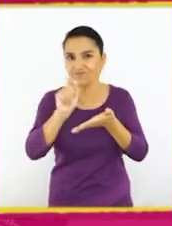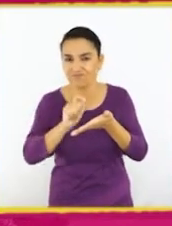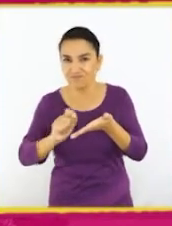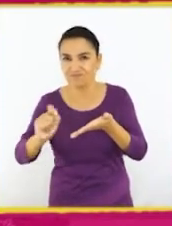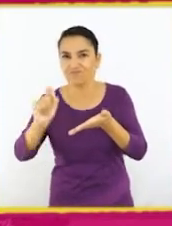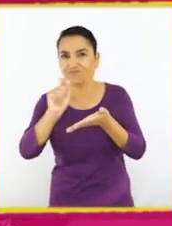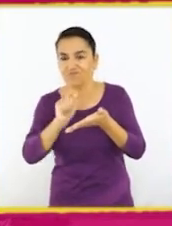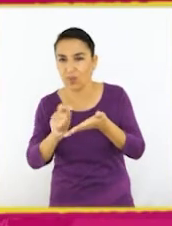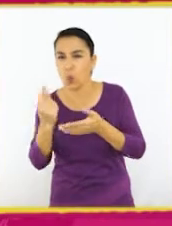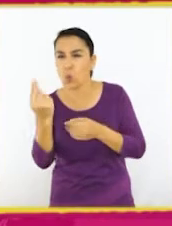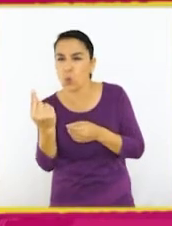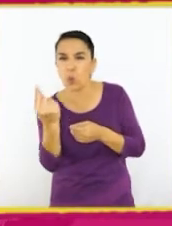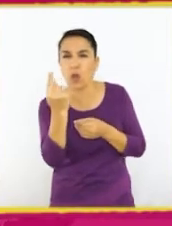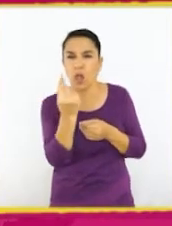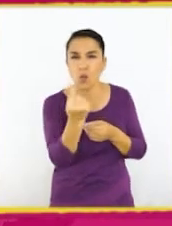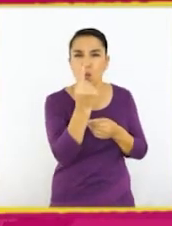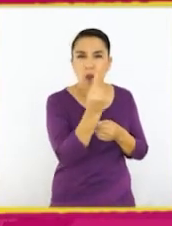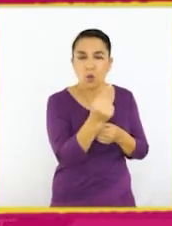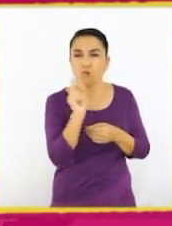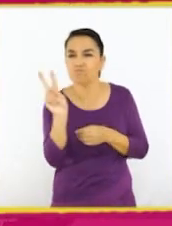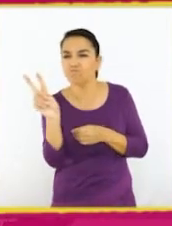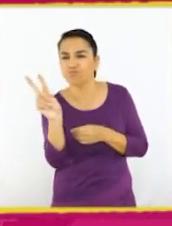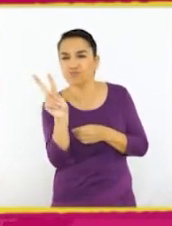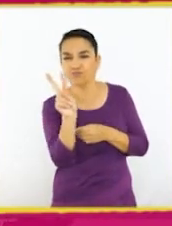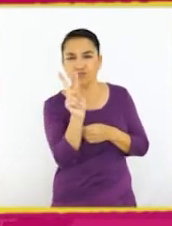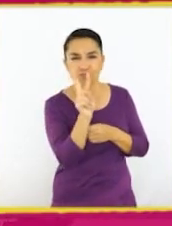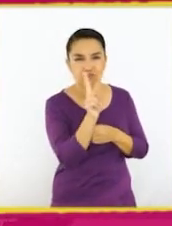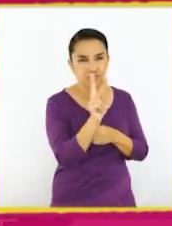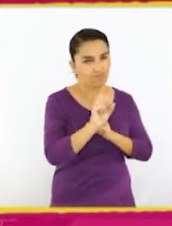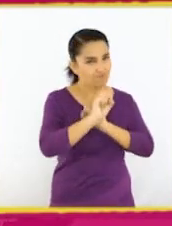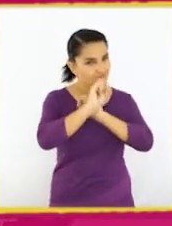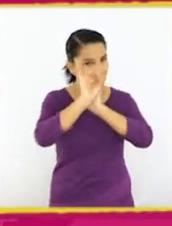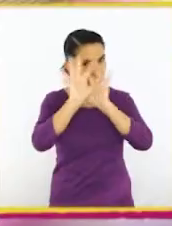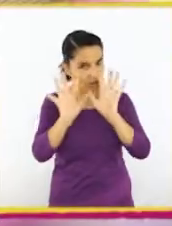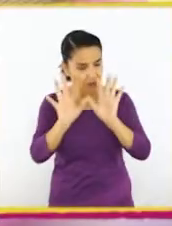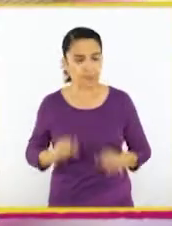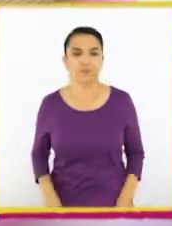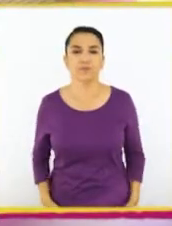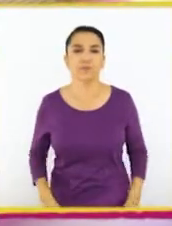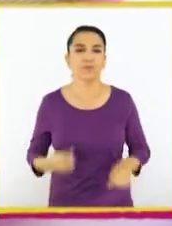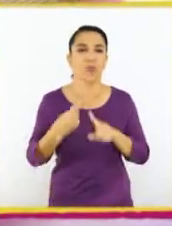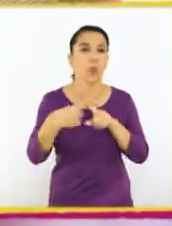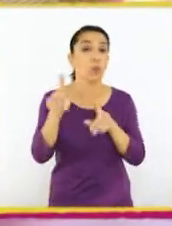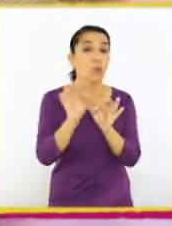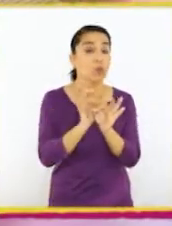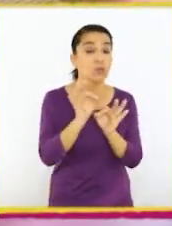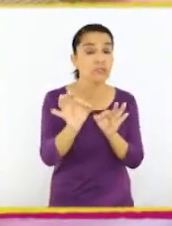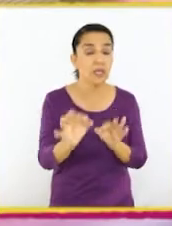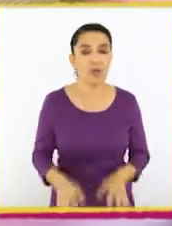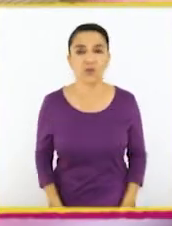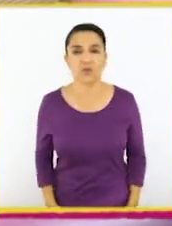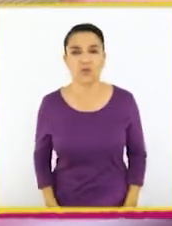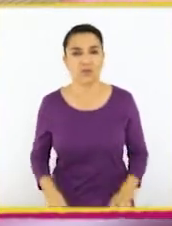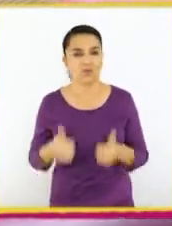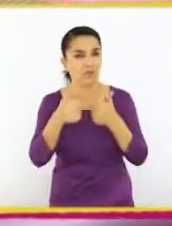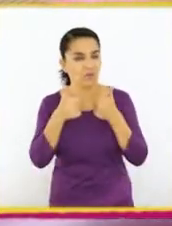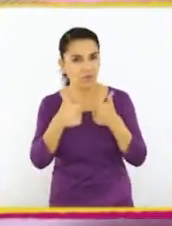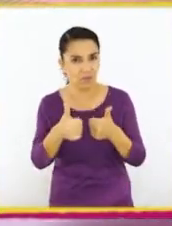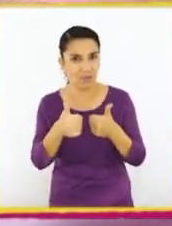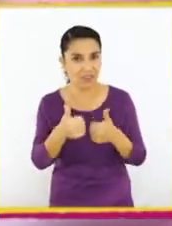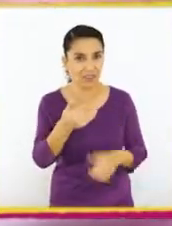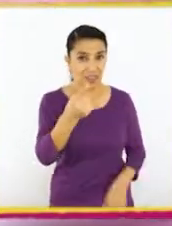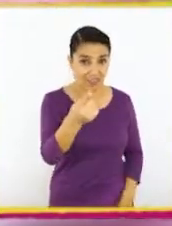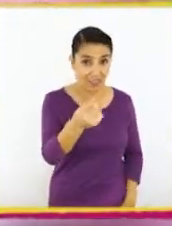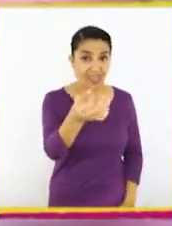escribirla una por una. Que se note cada una de ellas. ¿Algún otro consejo? Muy bien.